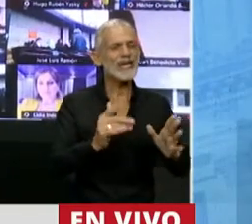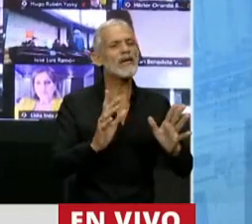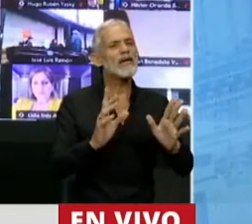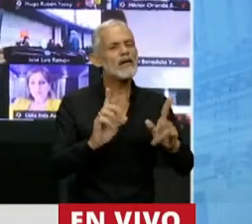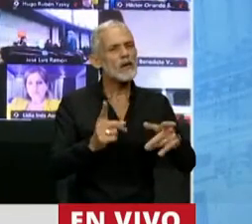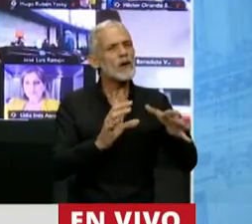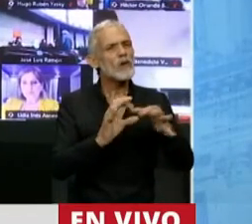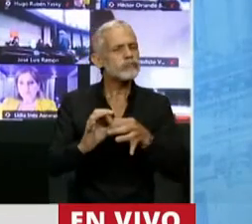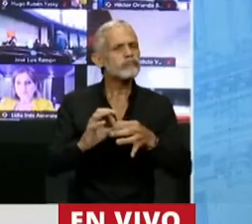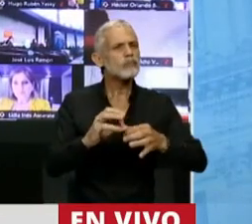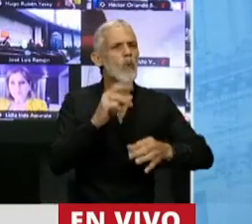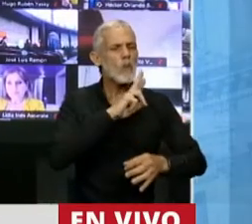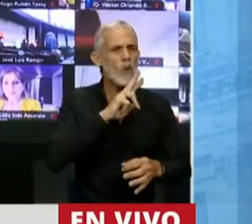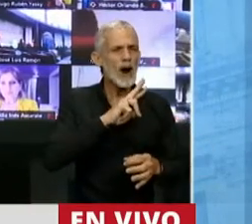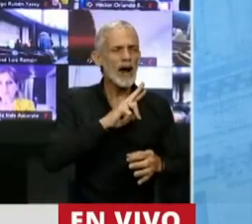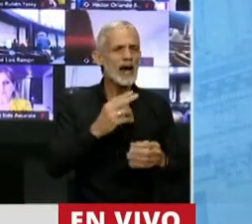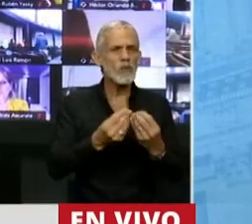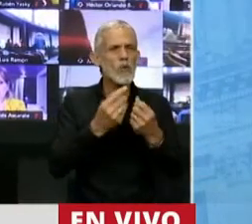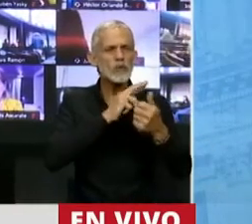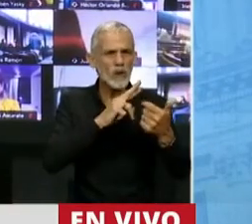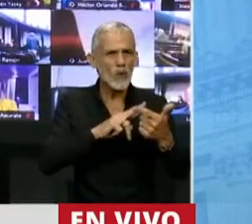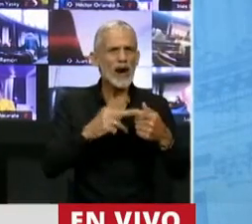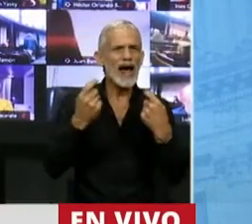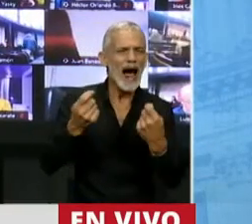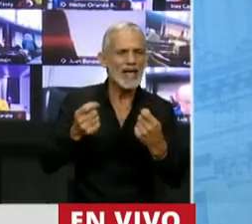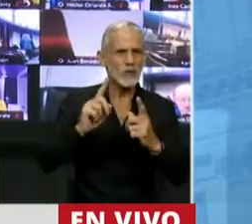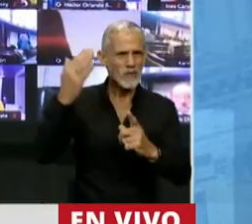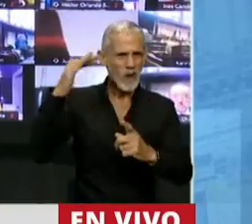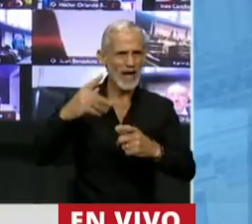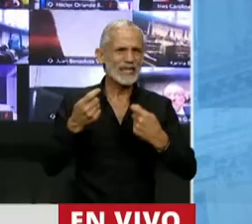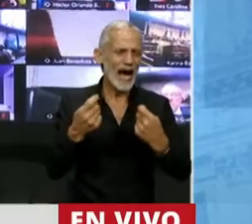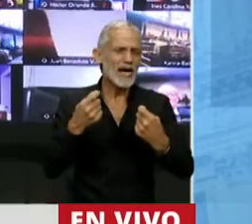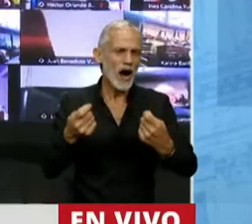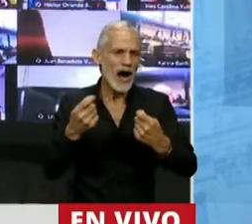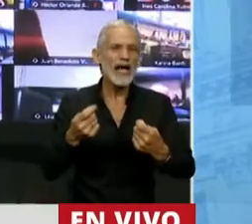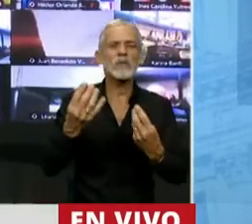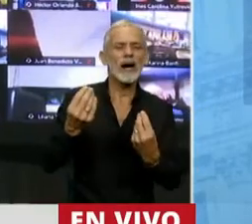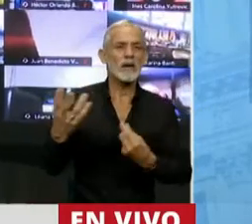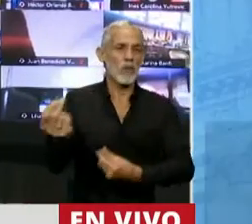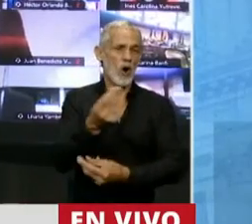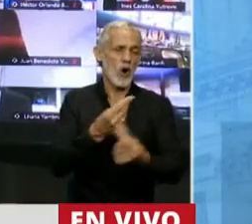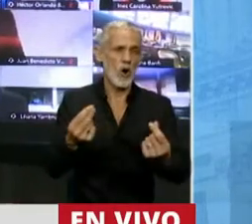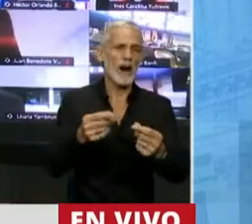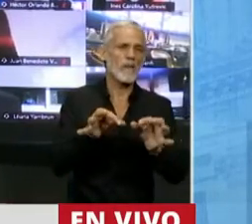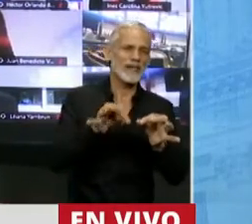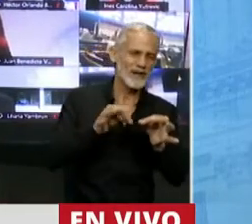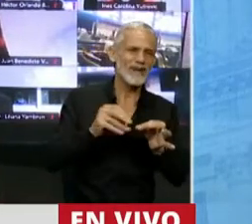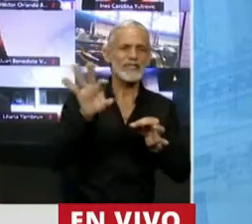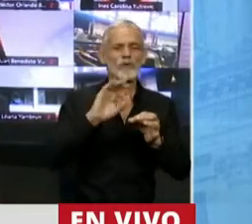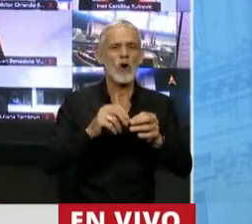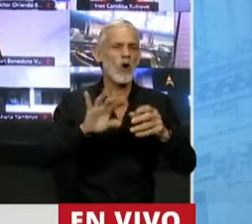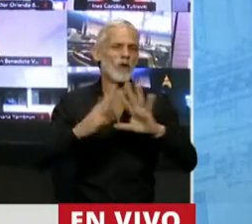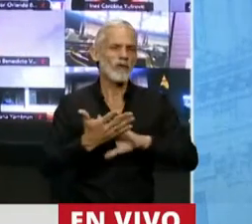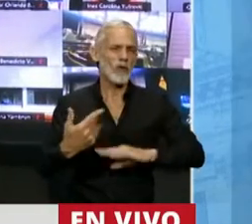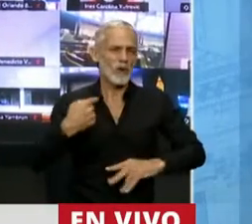muchas mujeres habían dejado de efectuar los gastos que venían haciendo para comprar preservativos o distintos